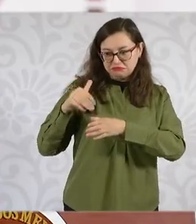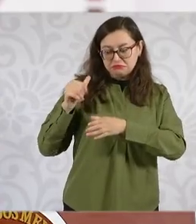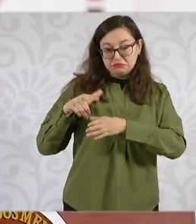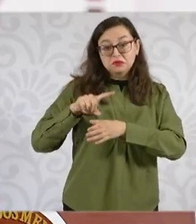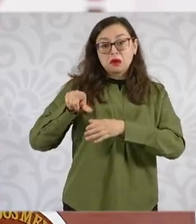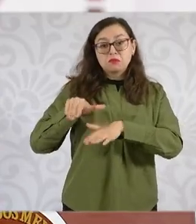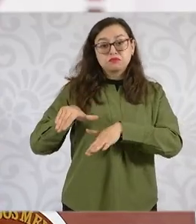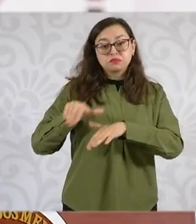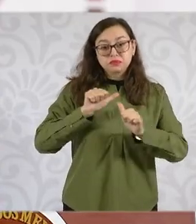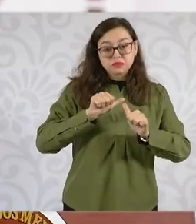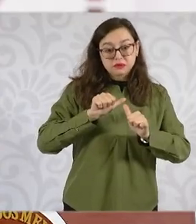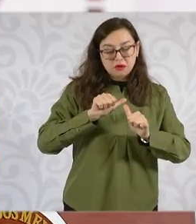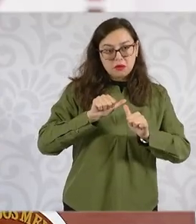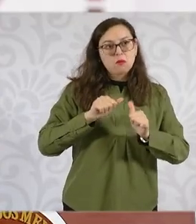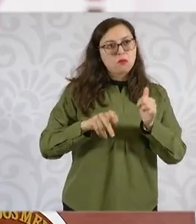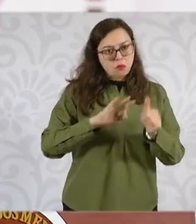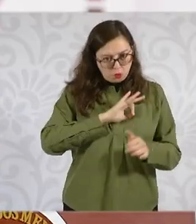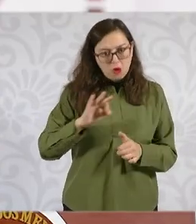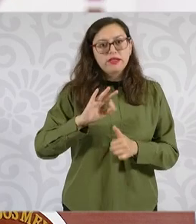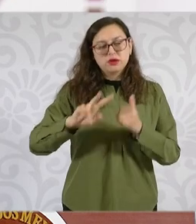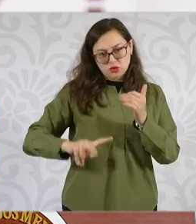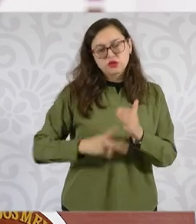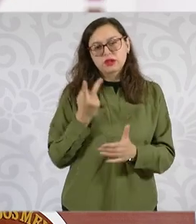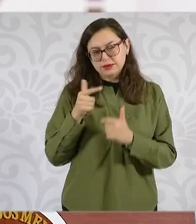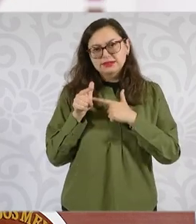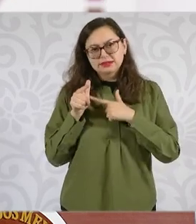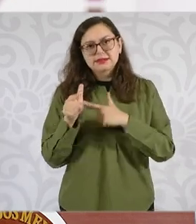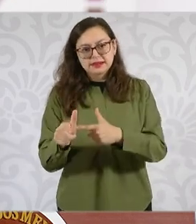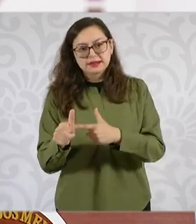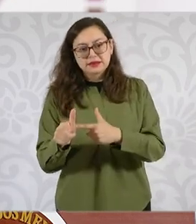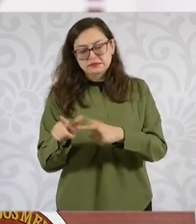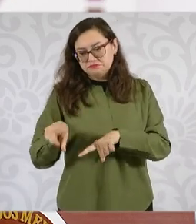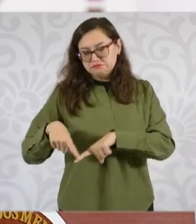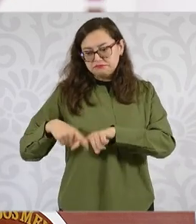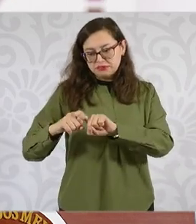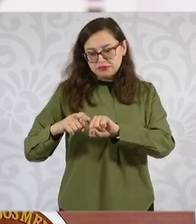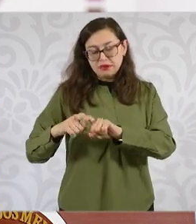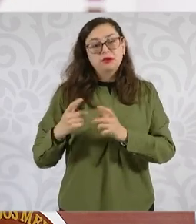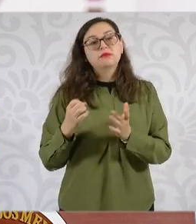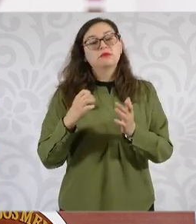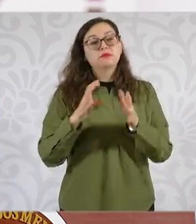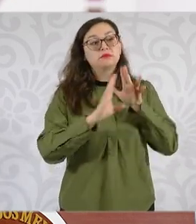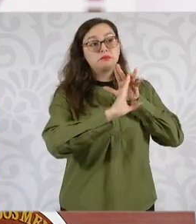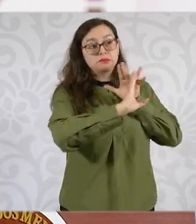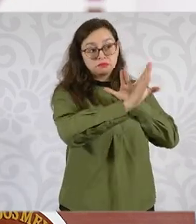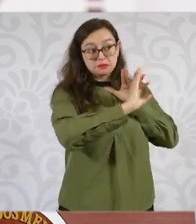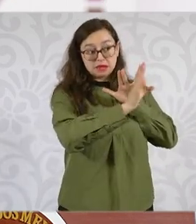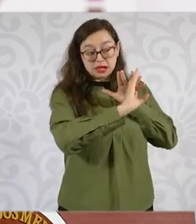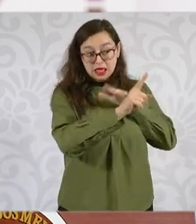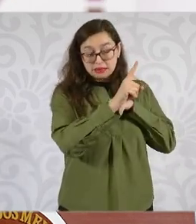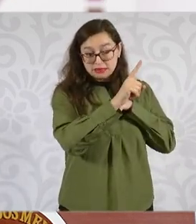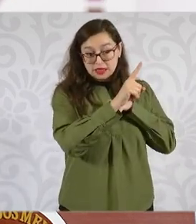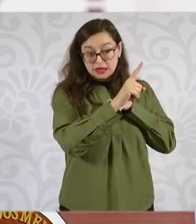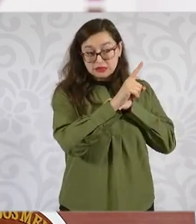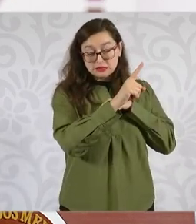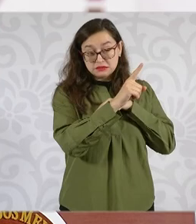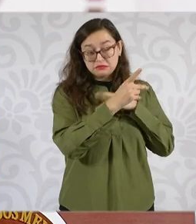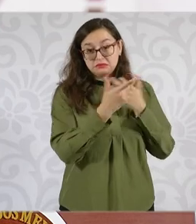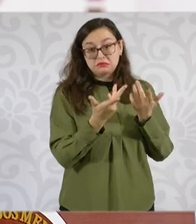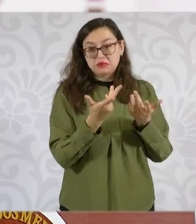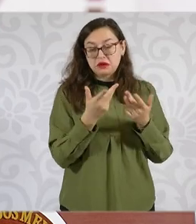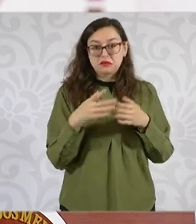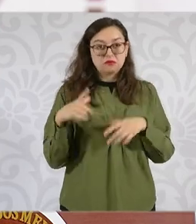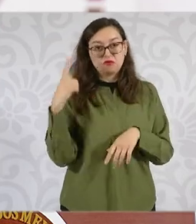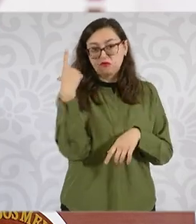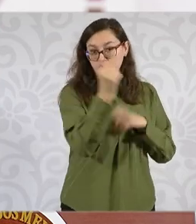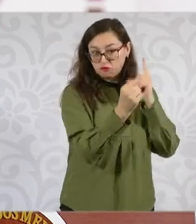caso, por ejemplo, de los migrantes, algunos de ellos no están activos en este momento, pero pueden reactivarse